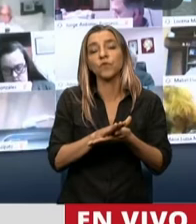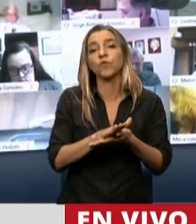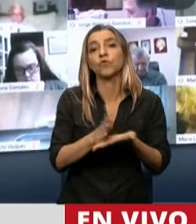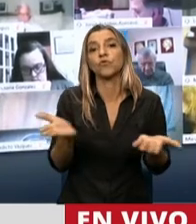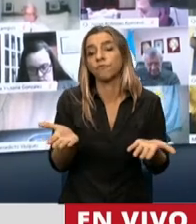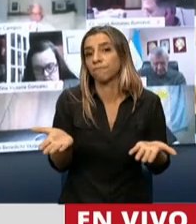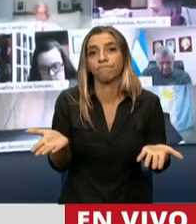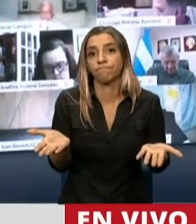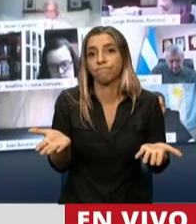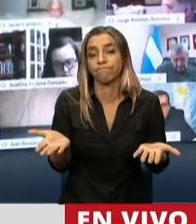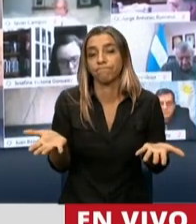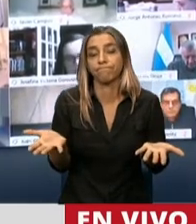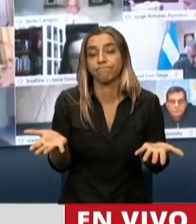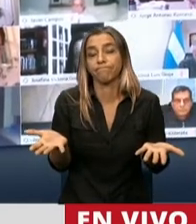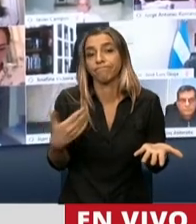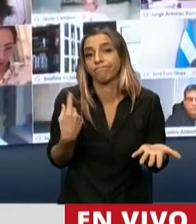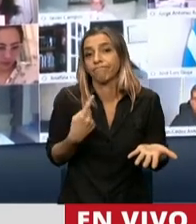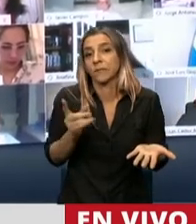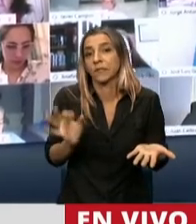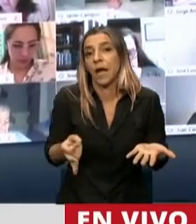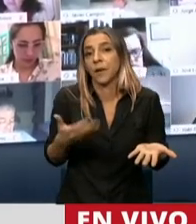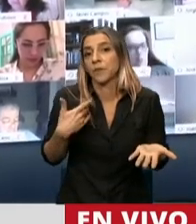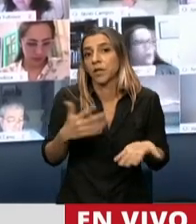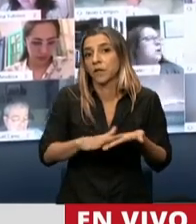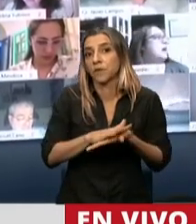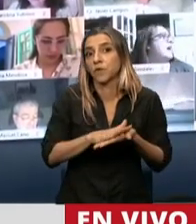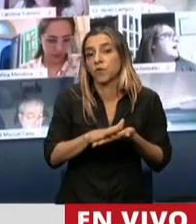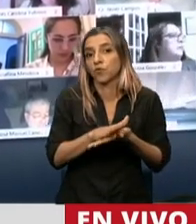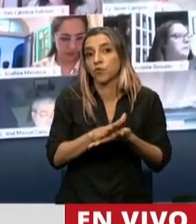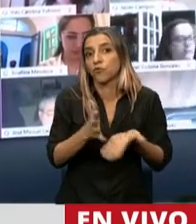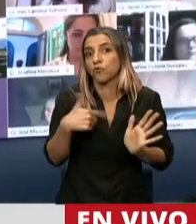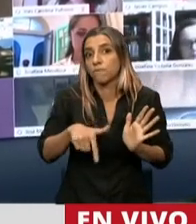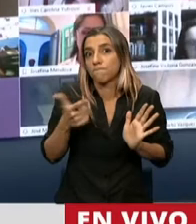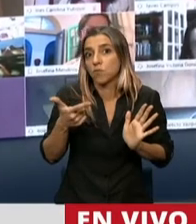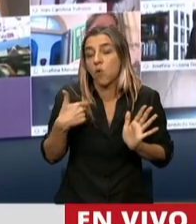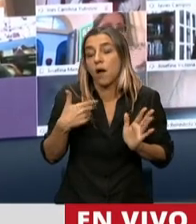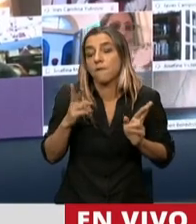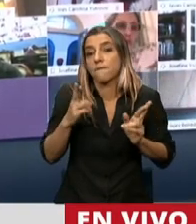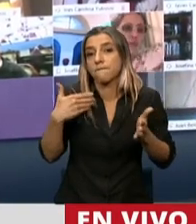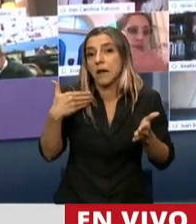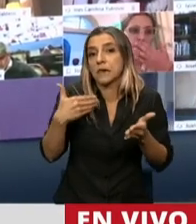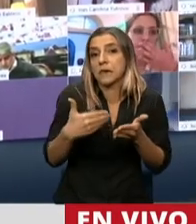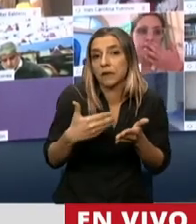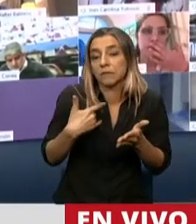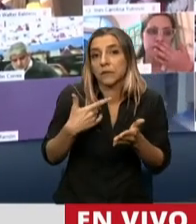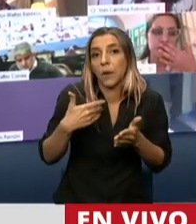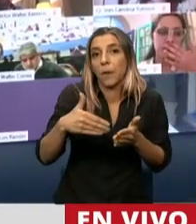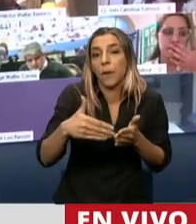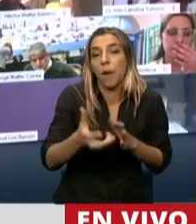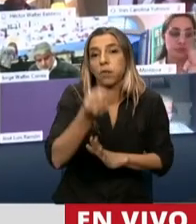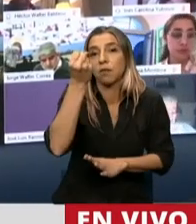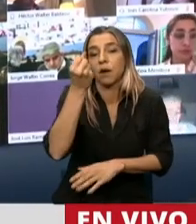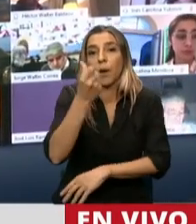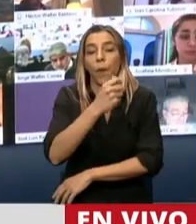esto, evidentemente, está, esperemos cerca, tiene que ver con la aparición de alguna vacuna que termine siendo